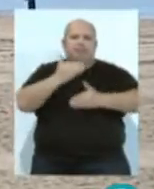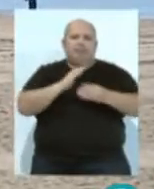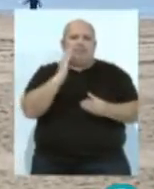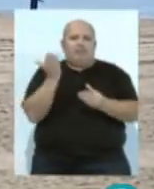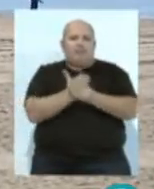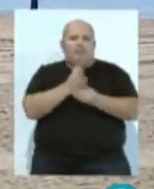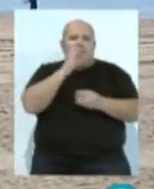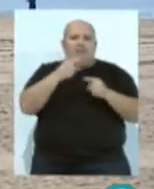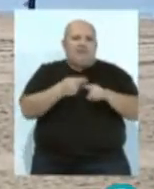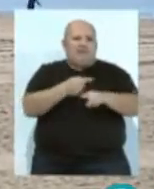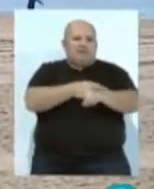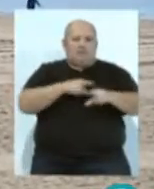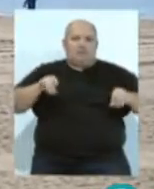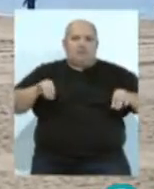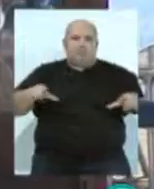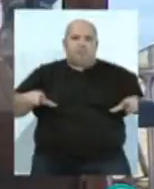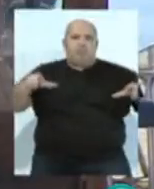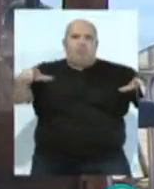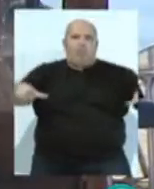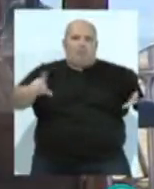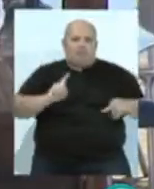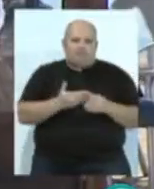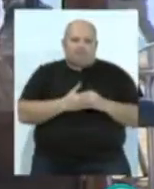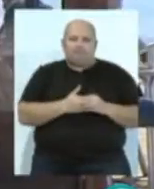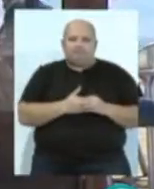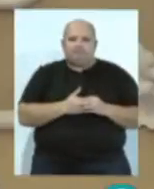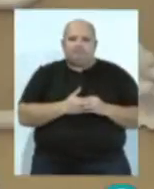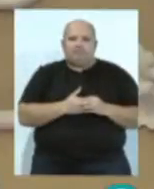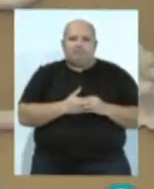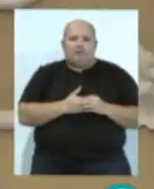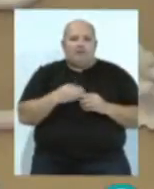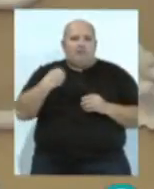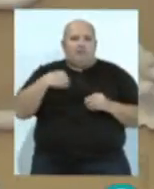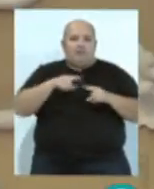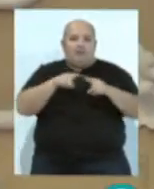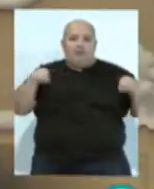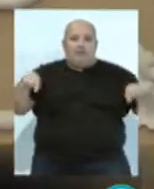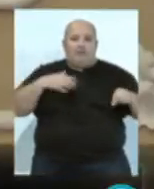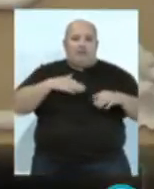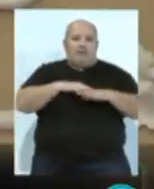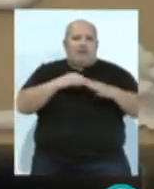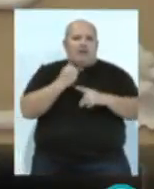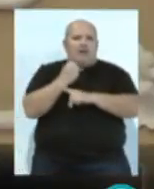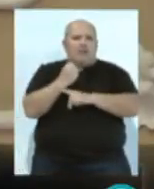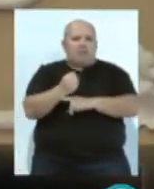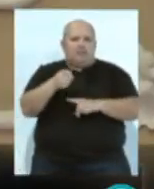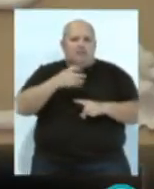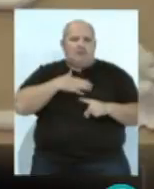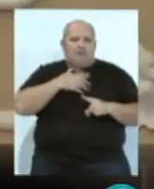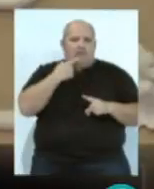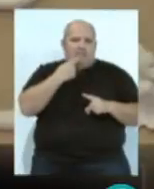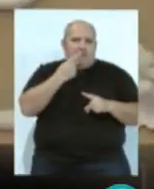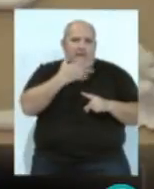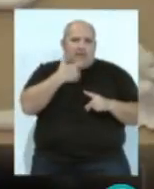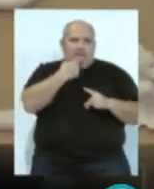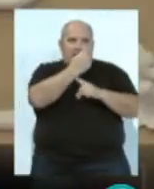expediente por exceso de ocupación de la superficie de la playa. La propia demarcación de costa apoya esta interpretación,